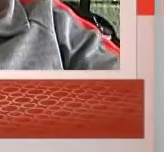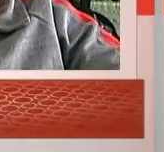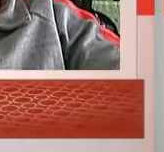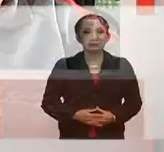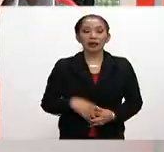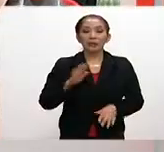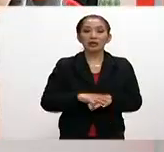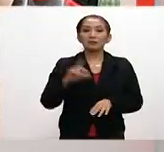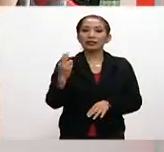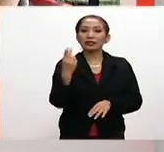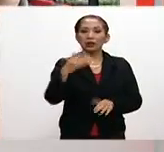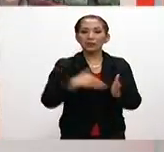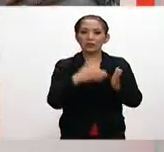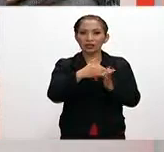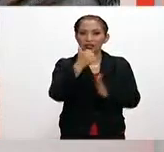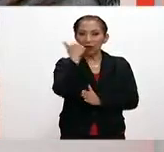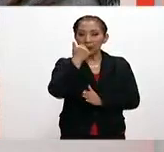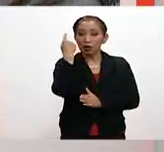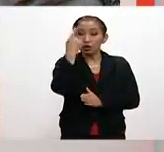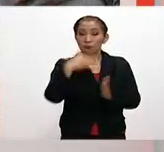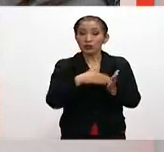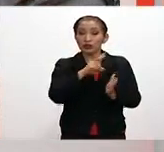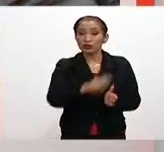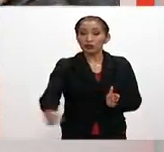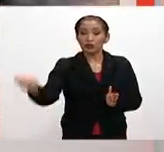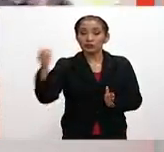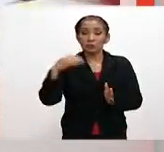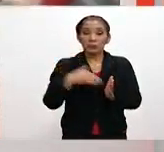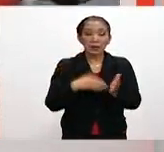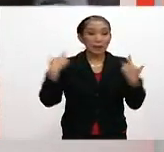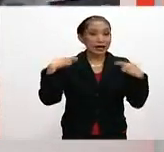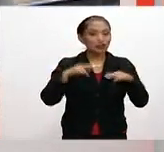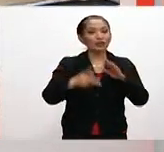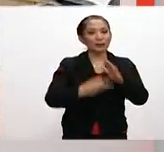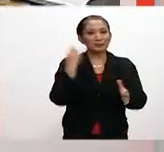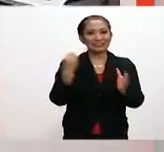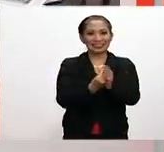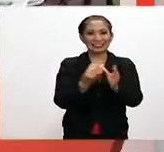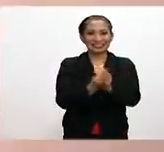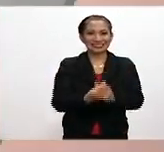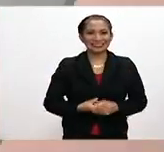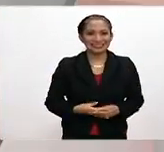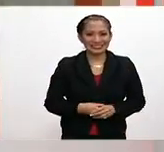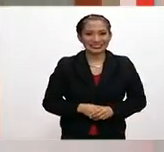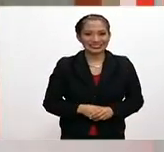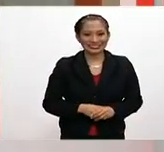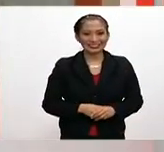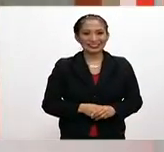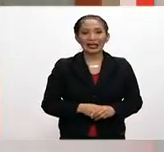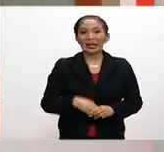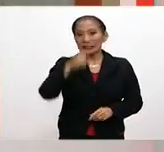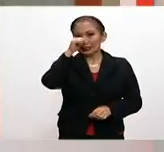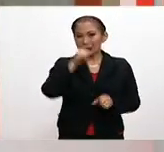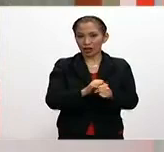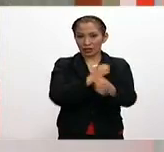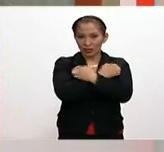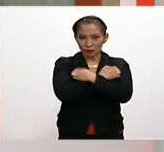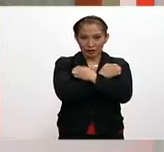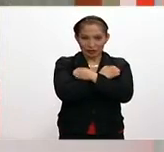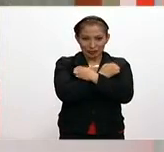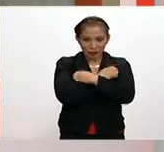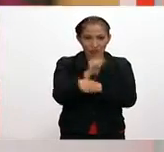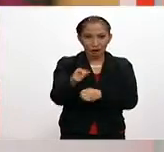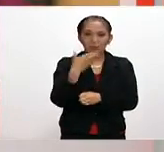Más de 25 millones de alumnos y un millón 200 mil docentes regresan a clases. El secretario de Educación